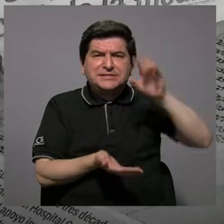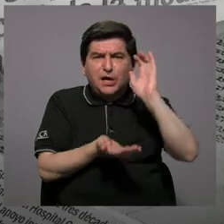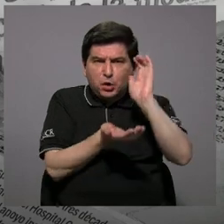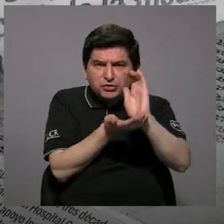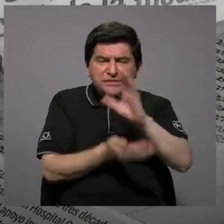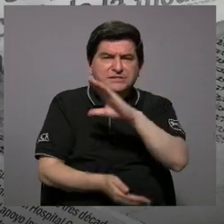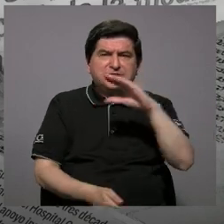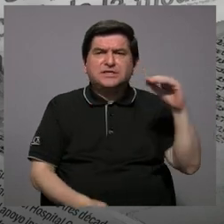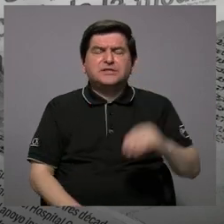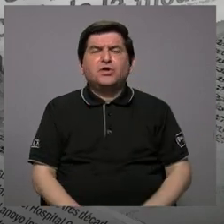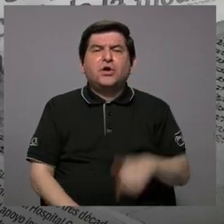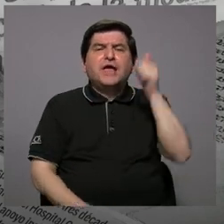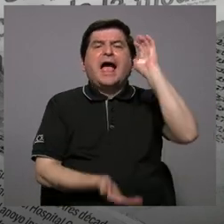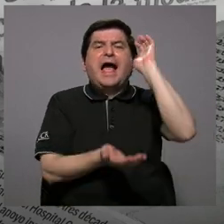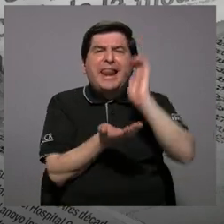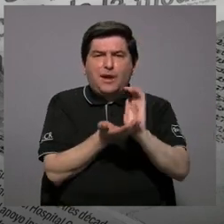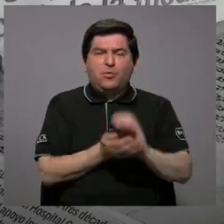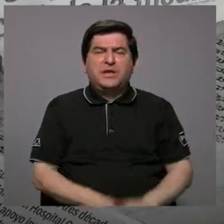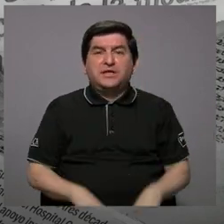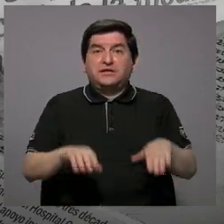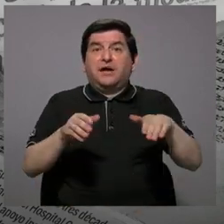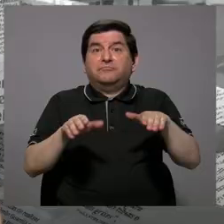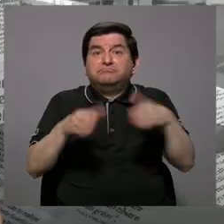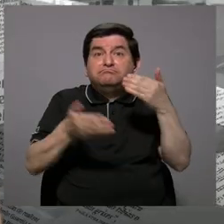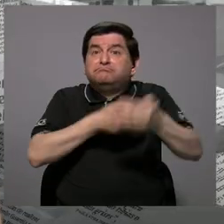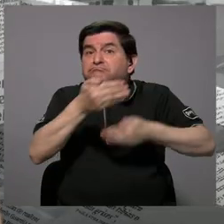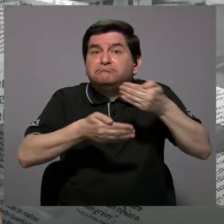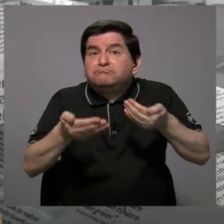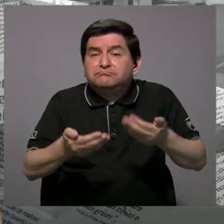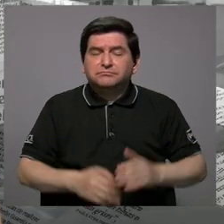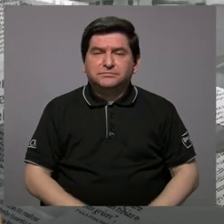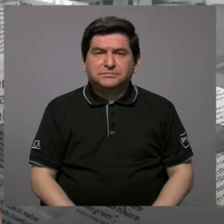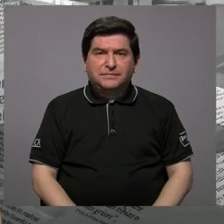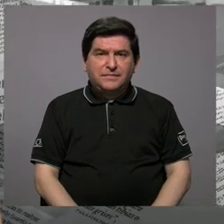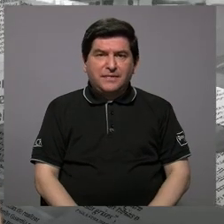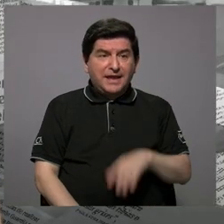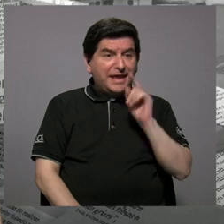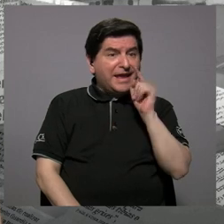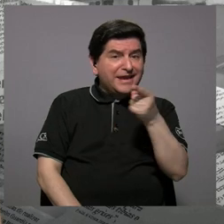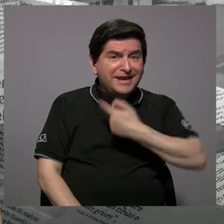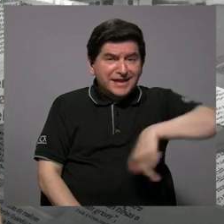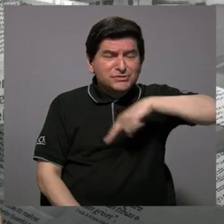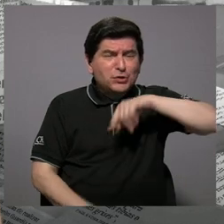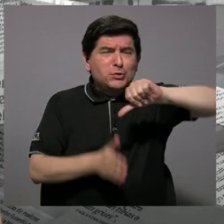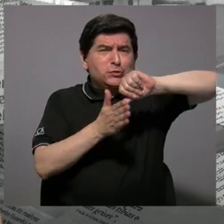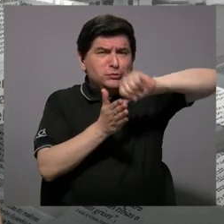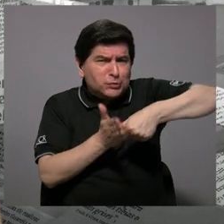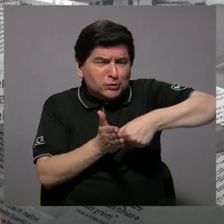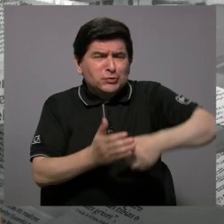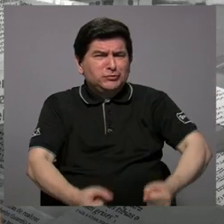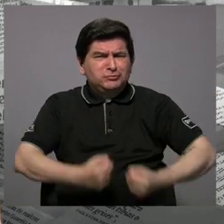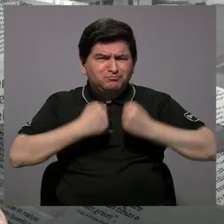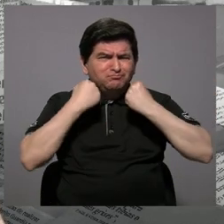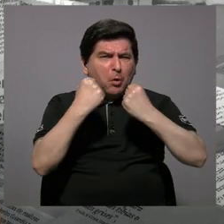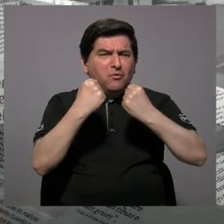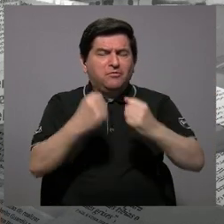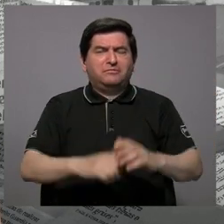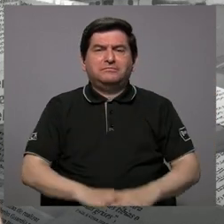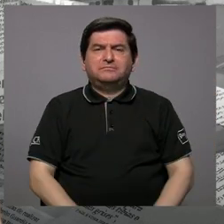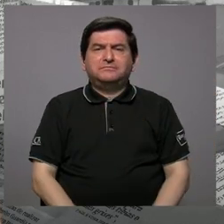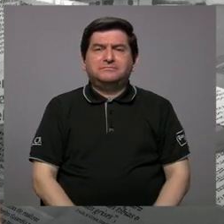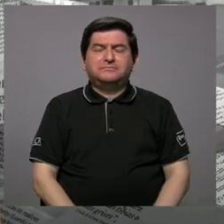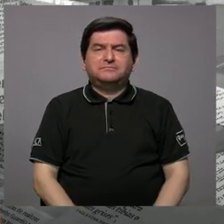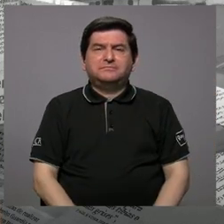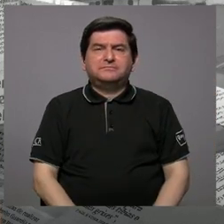general de Alajuelita, ¿cómo va eso? Es correcto, en eso hemos insistido fuentemente y decirle,